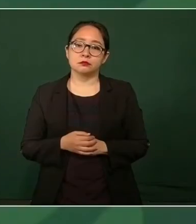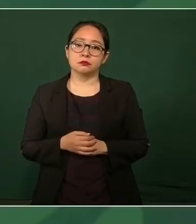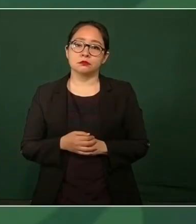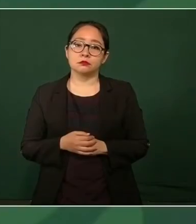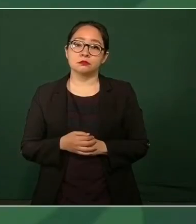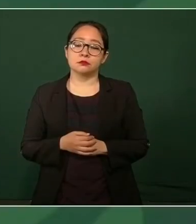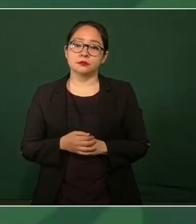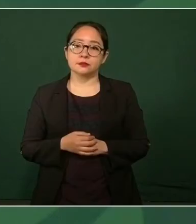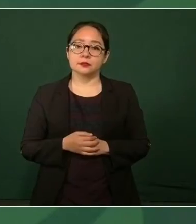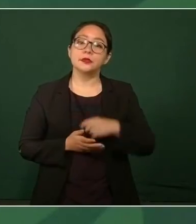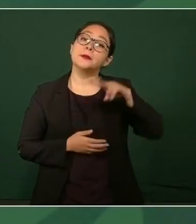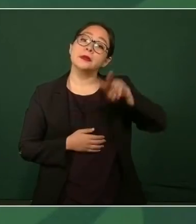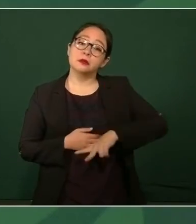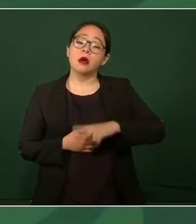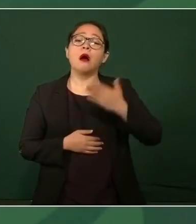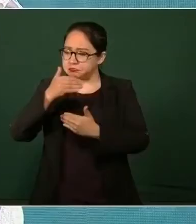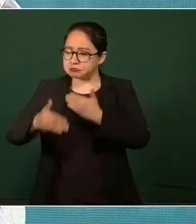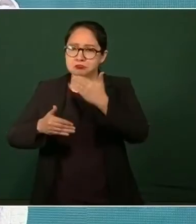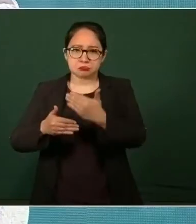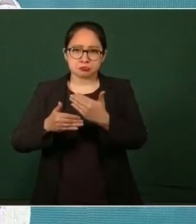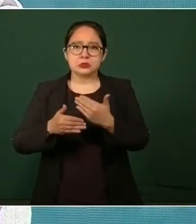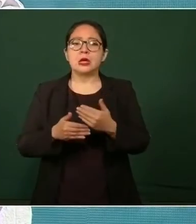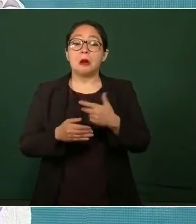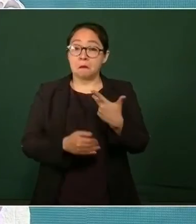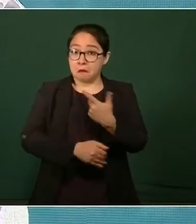Ramos, Noticias TVT.